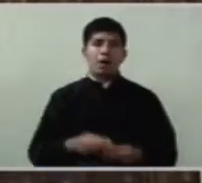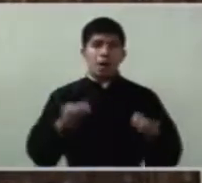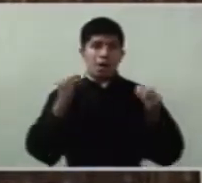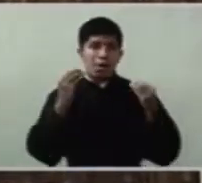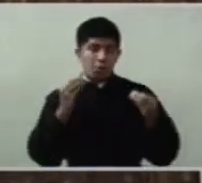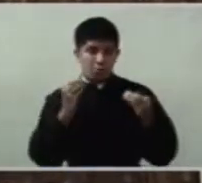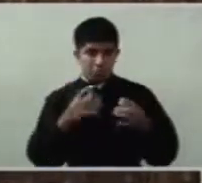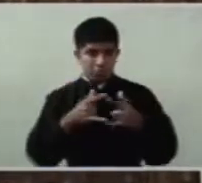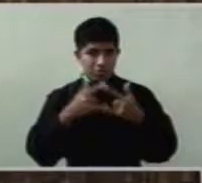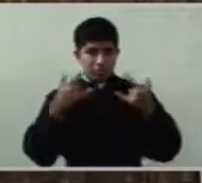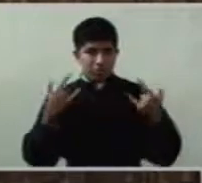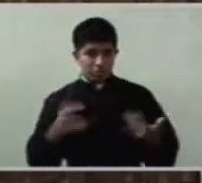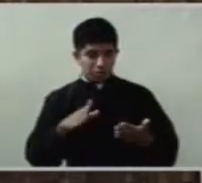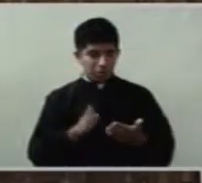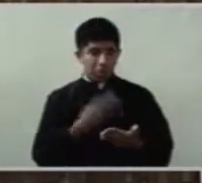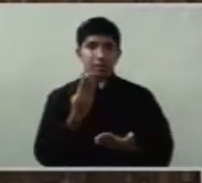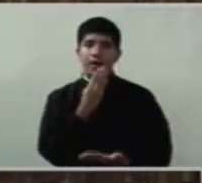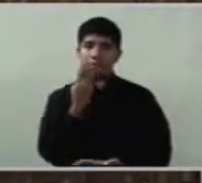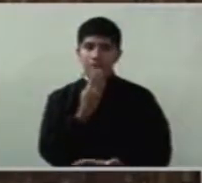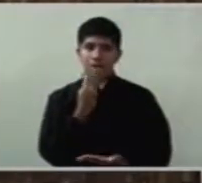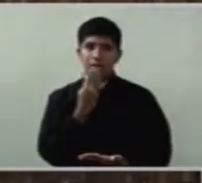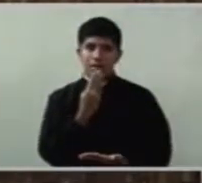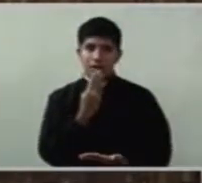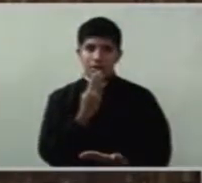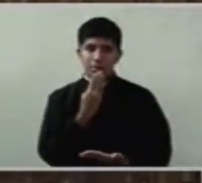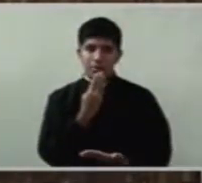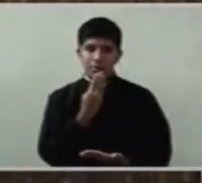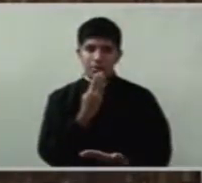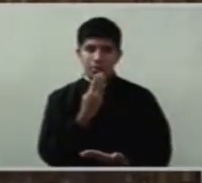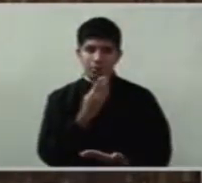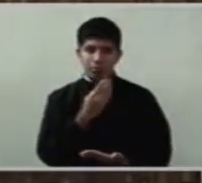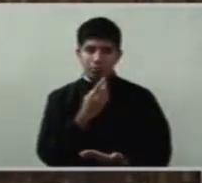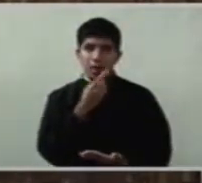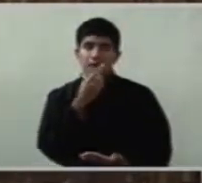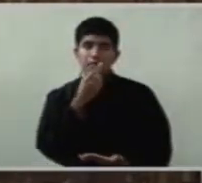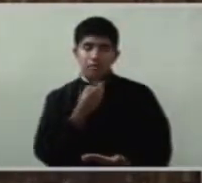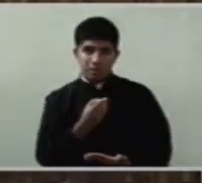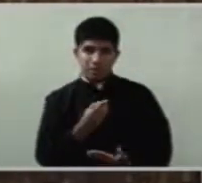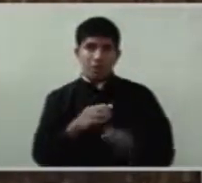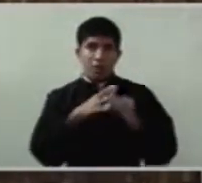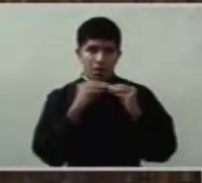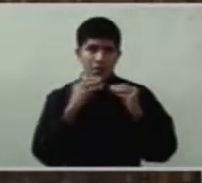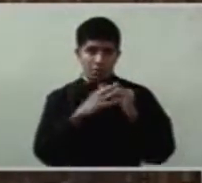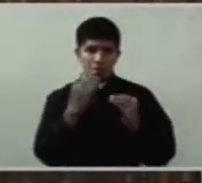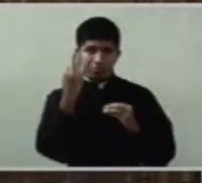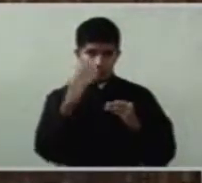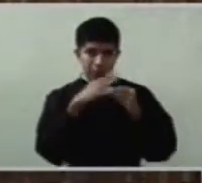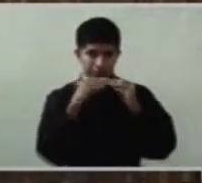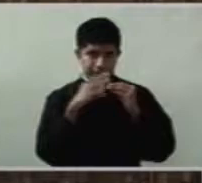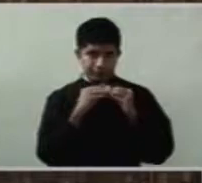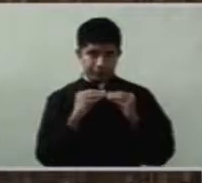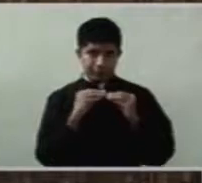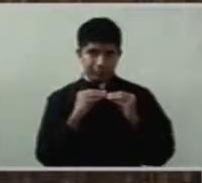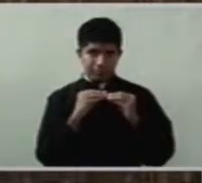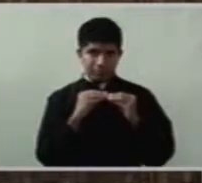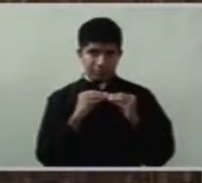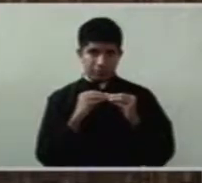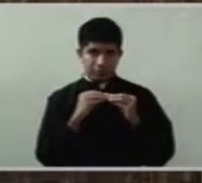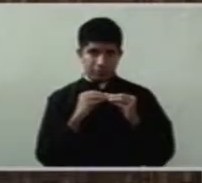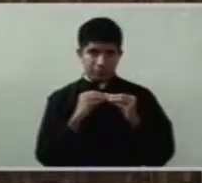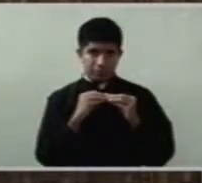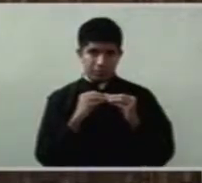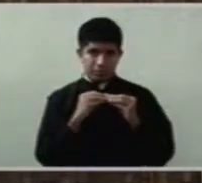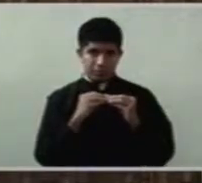Escritura se hablará acerca de estas frutas. El clima es